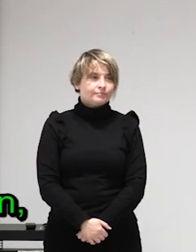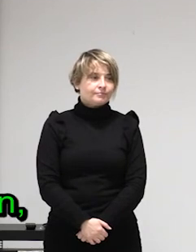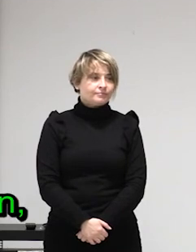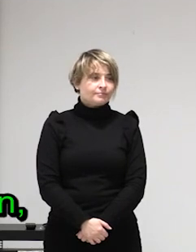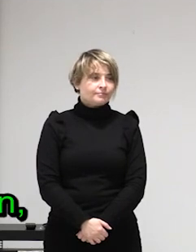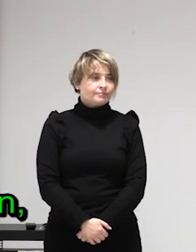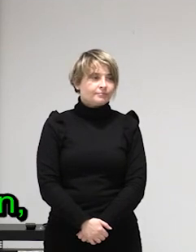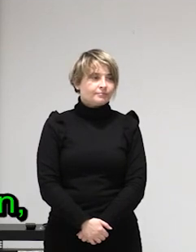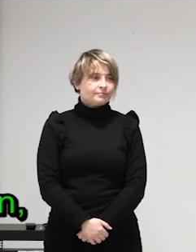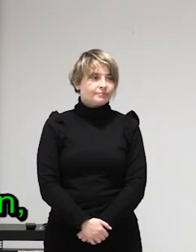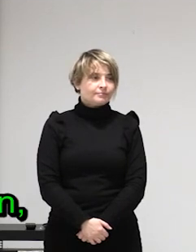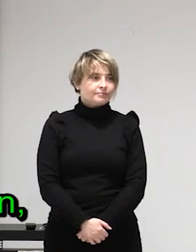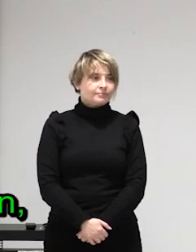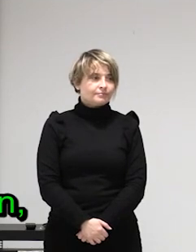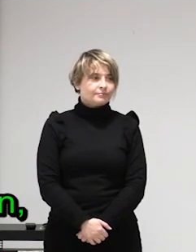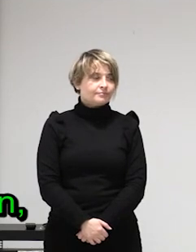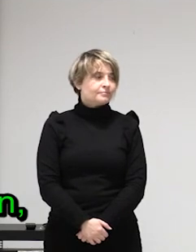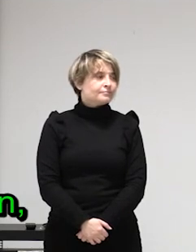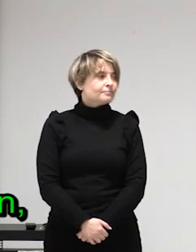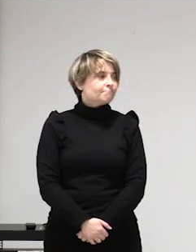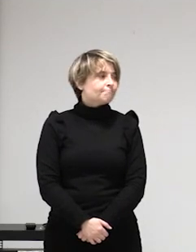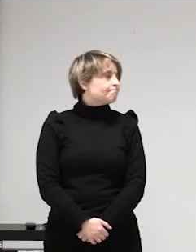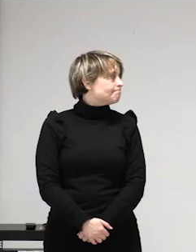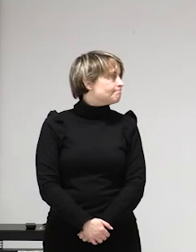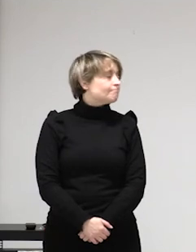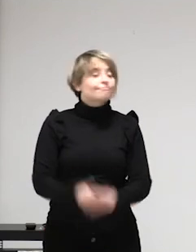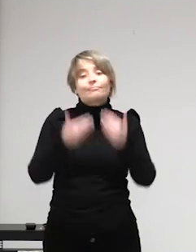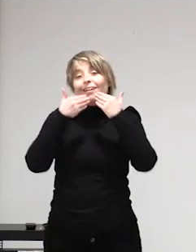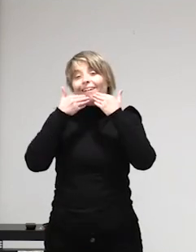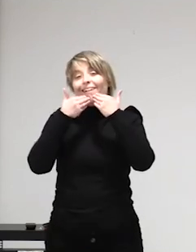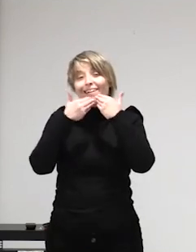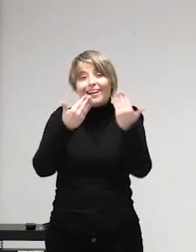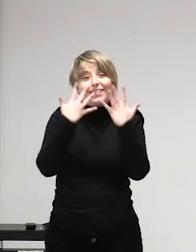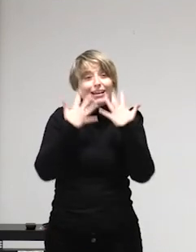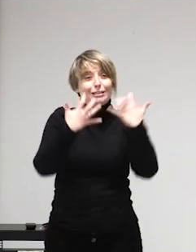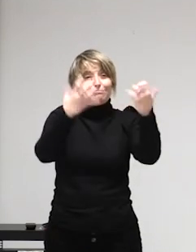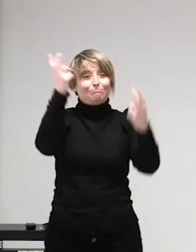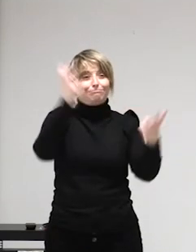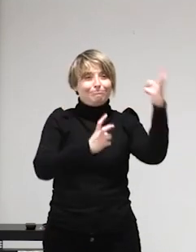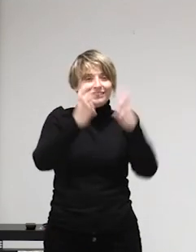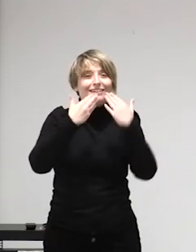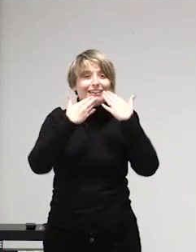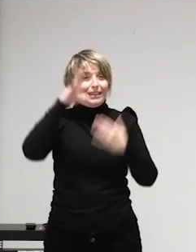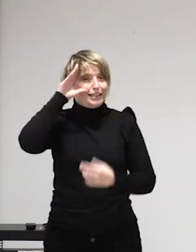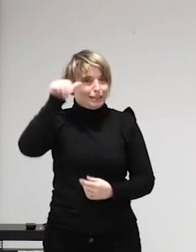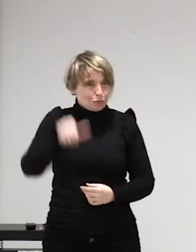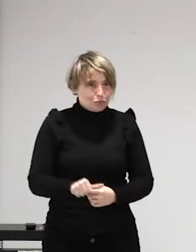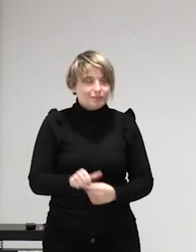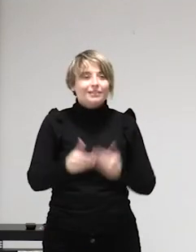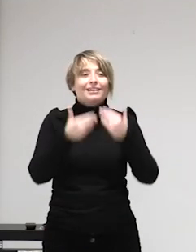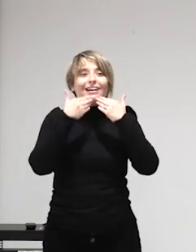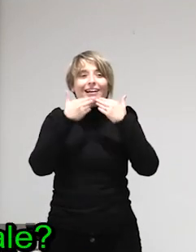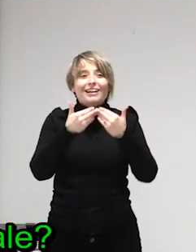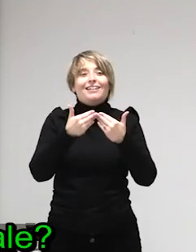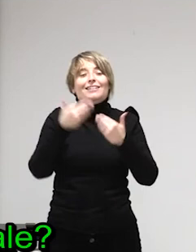tengan el comportamiento que tengan estén donde estén vistan como vistan hayan consumido sustancias no hayan consumido